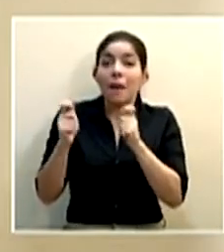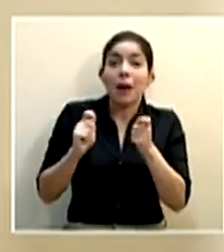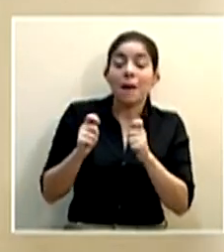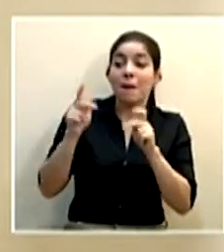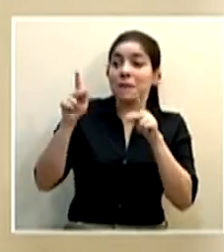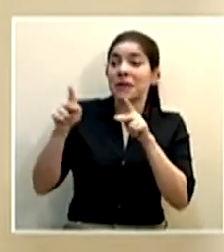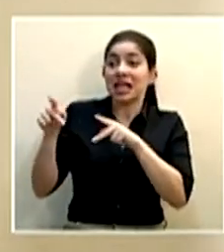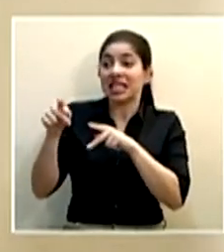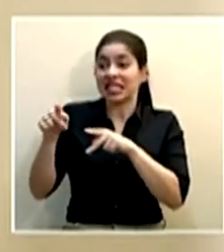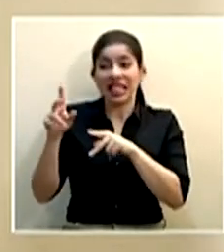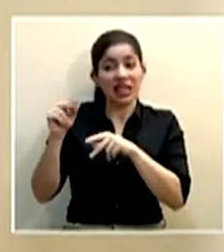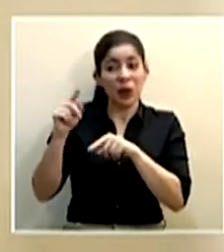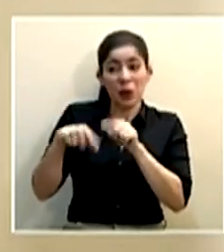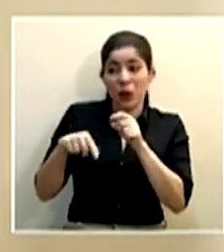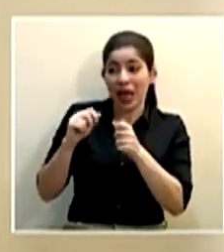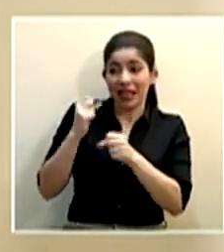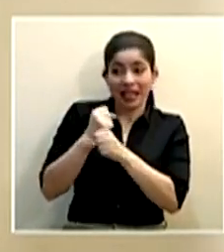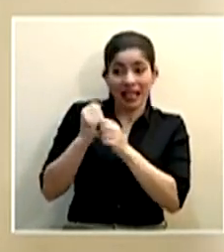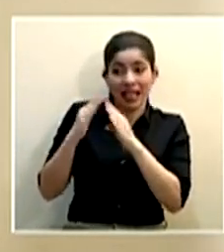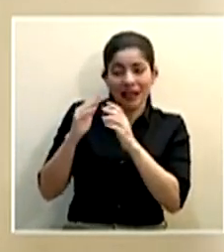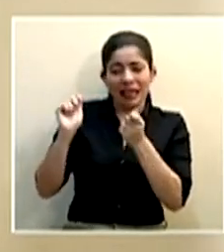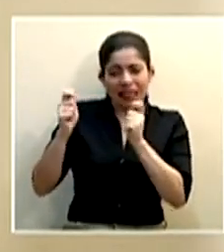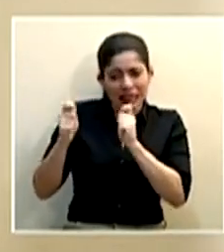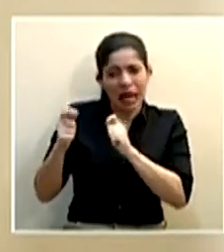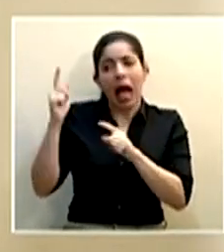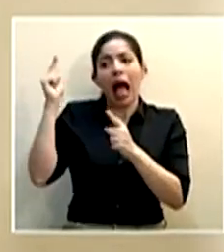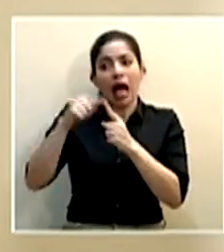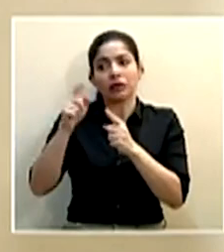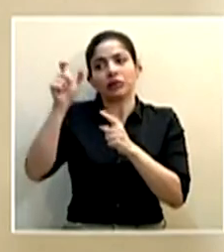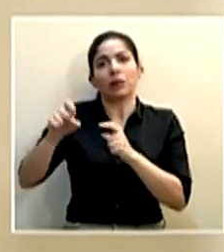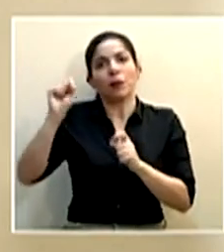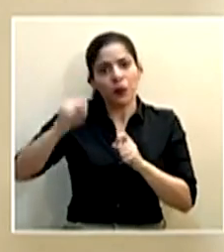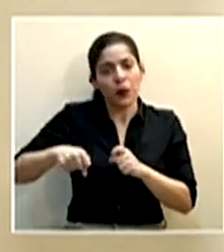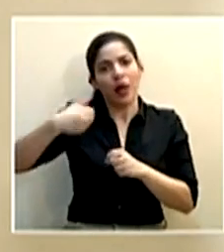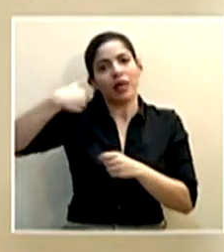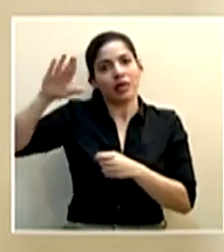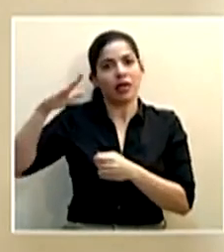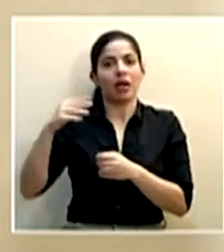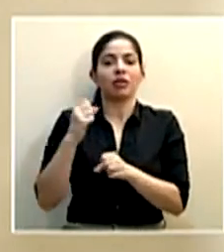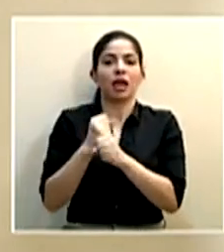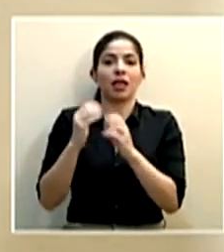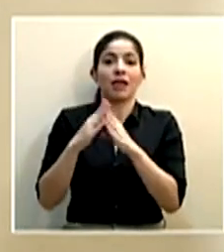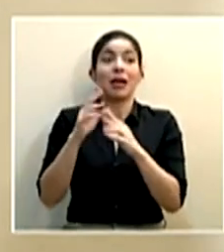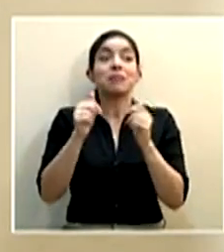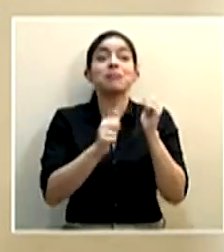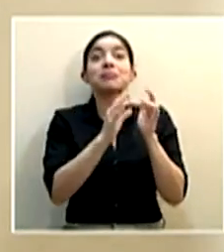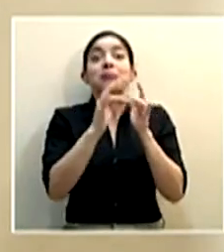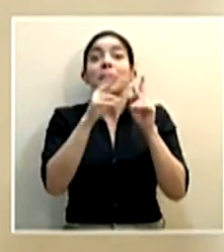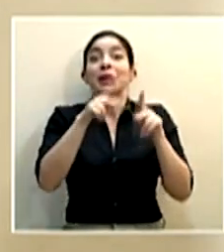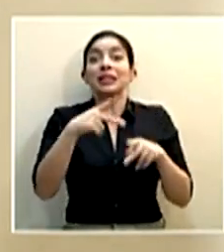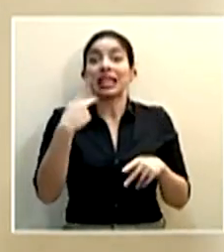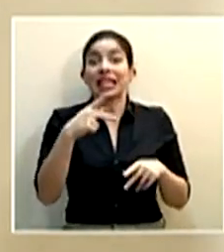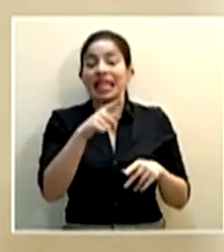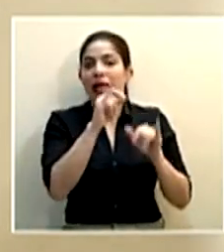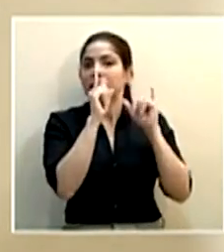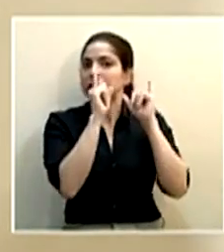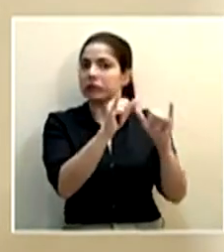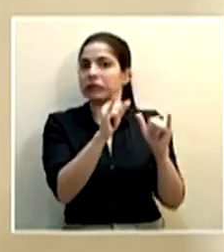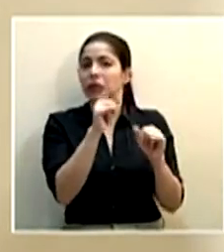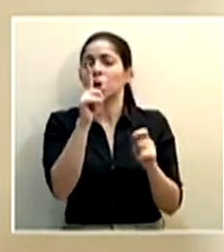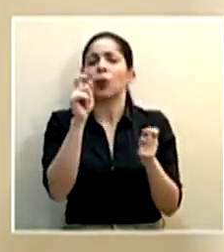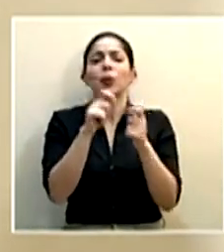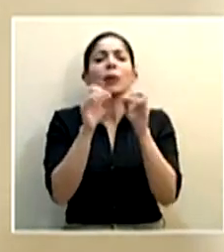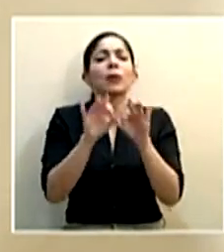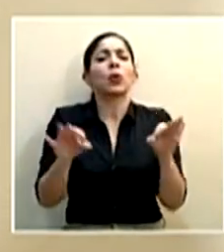que no son tan teletrabajables, adaptarlas a que sean teletrabajables, especialmente para las personas con factores de riesgo, sigue siendo el ideal y uno de los puntos más